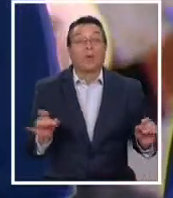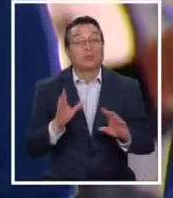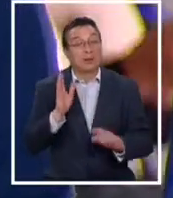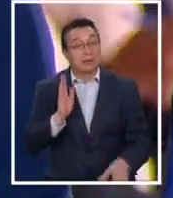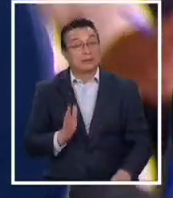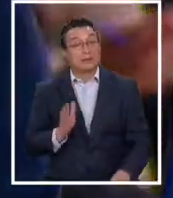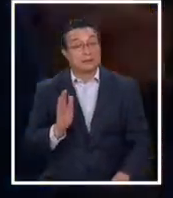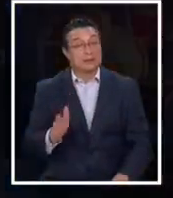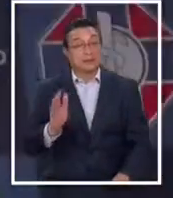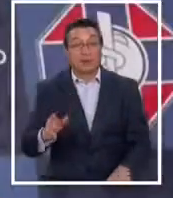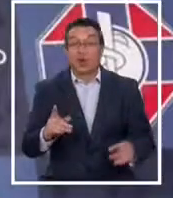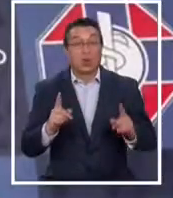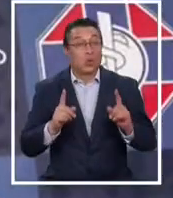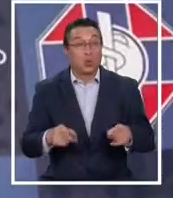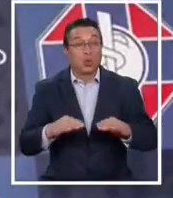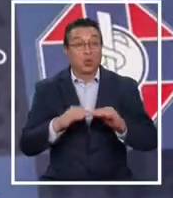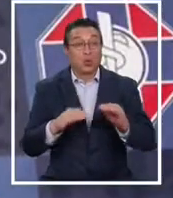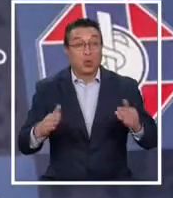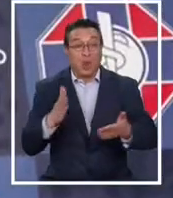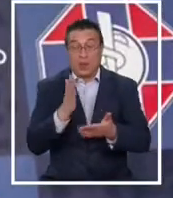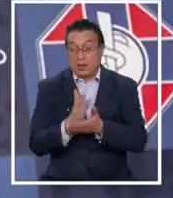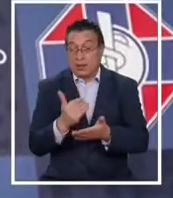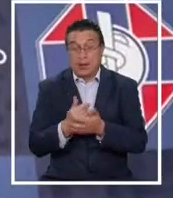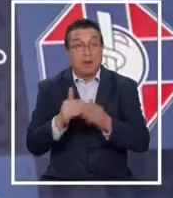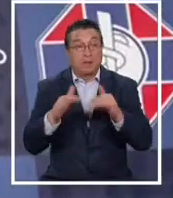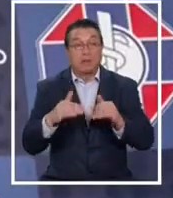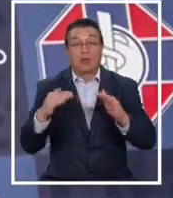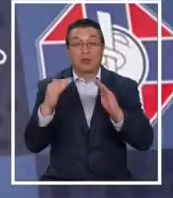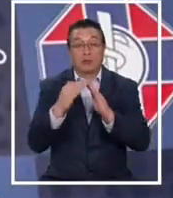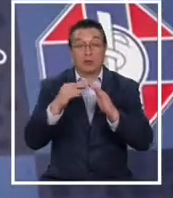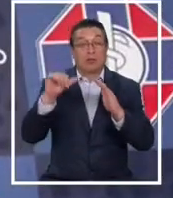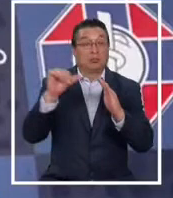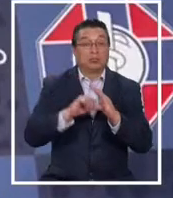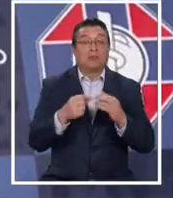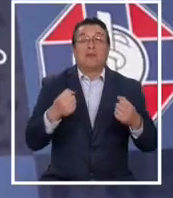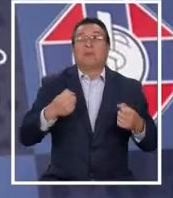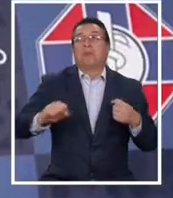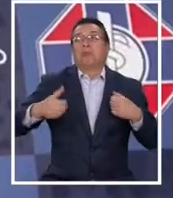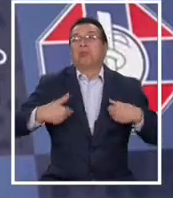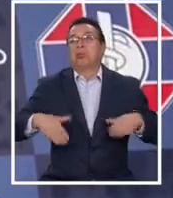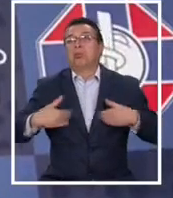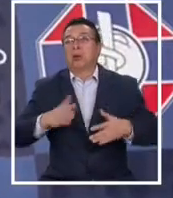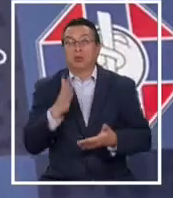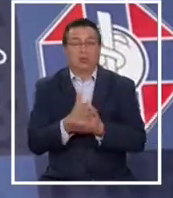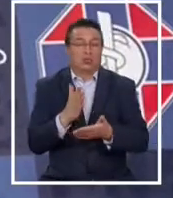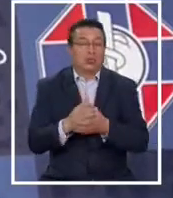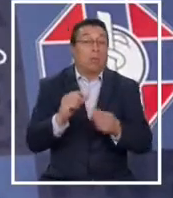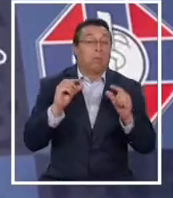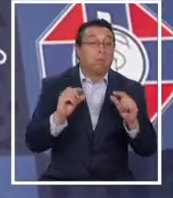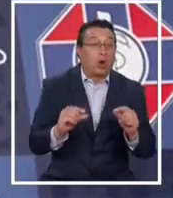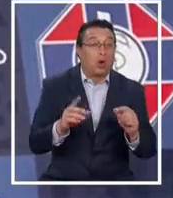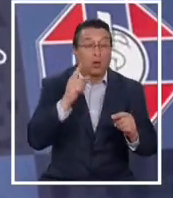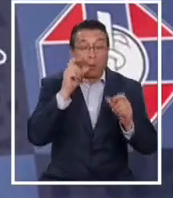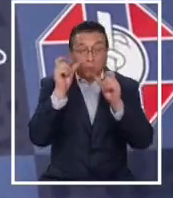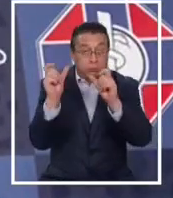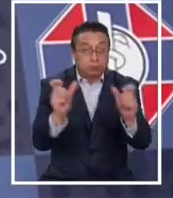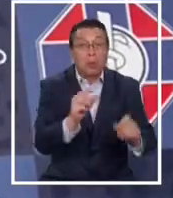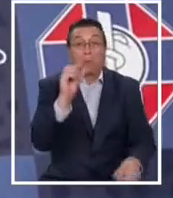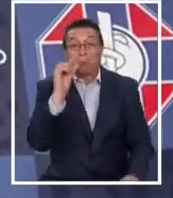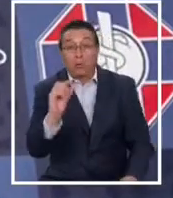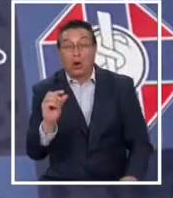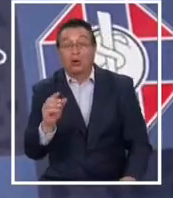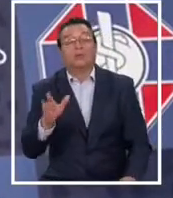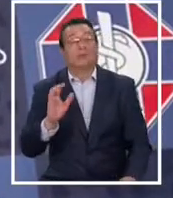en el mismo trajín, en las mismas medidas, con cuarentenas muy laxas, con medidas poco restrictivas y sobre todo con la poca fiscalización,